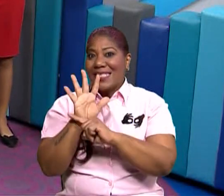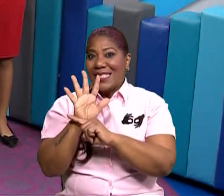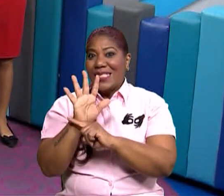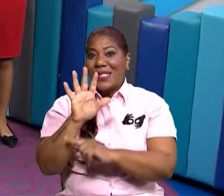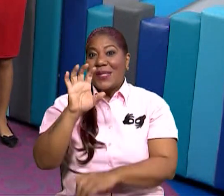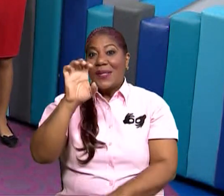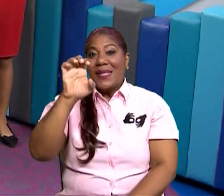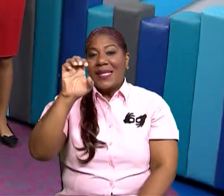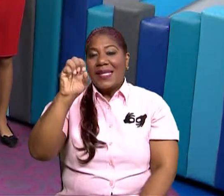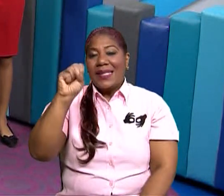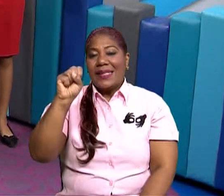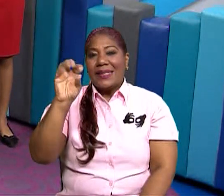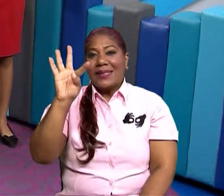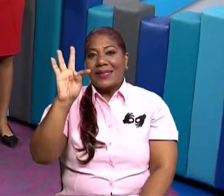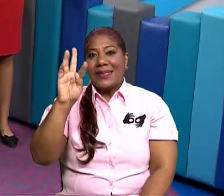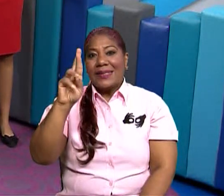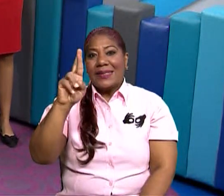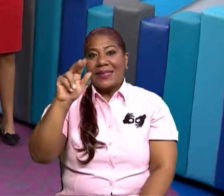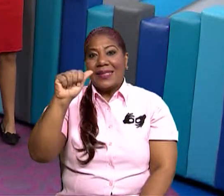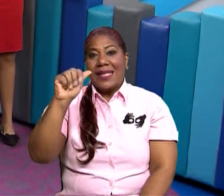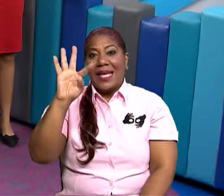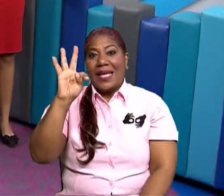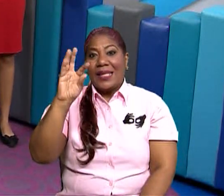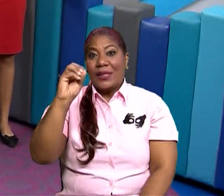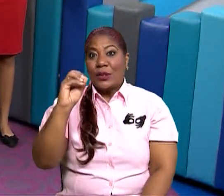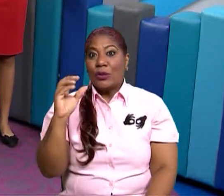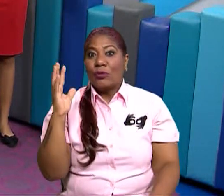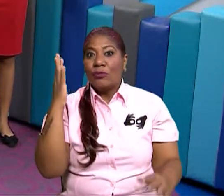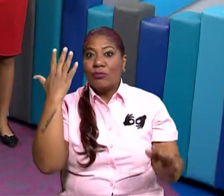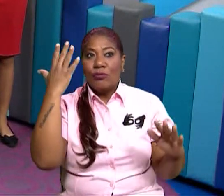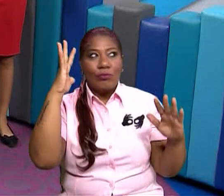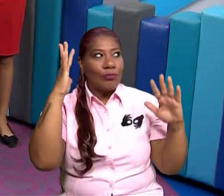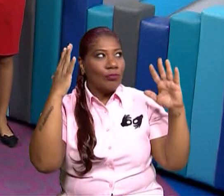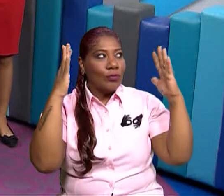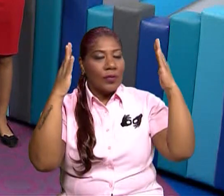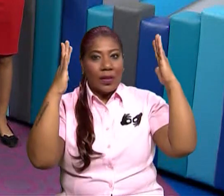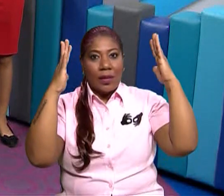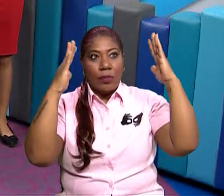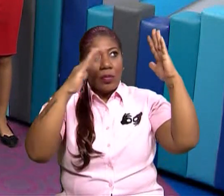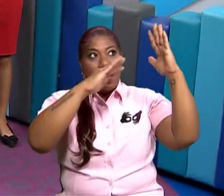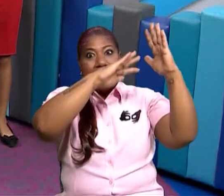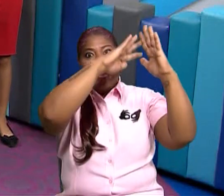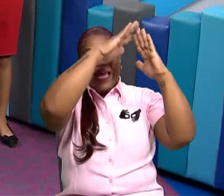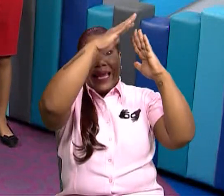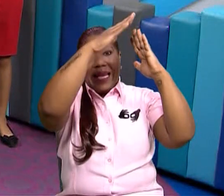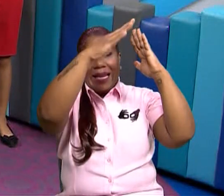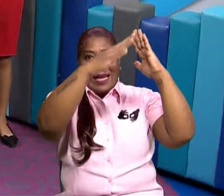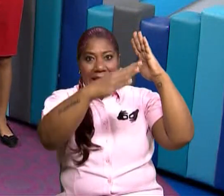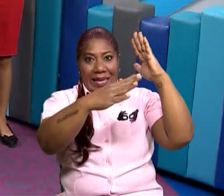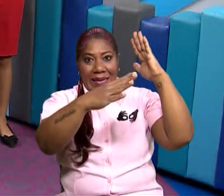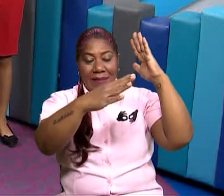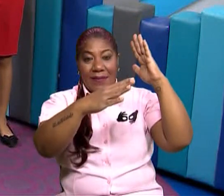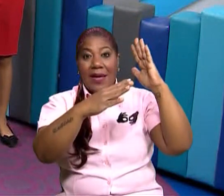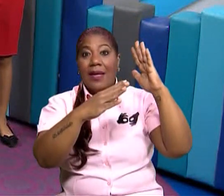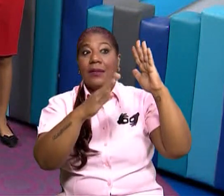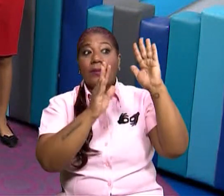bosque. Bosque. De esta manera, ya saben, en dónde se puede estar ocultando el